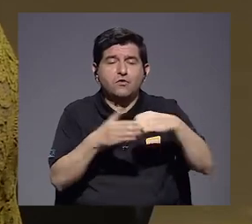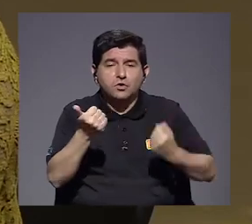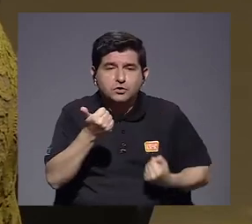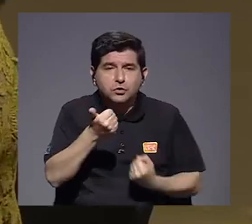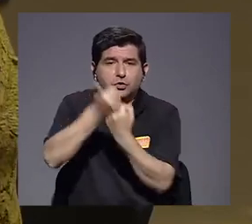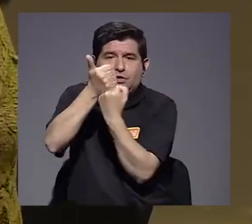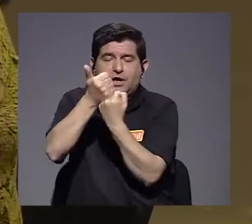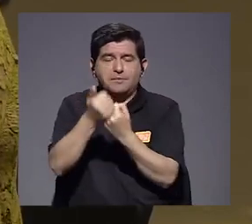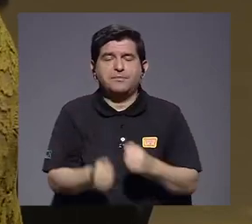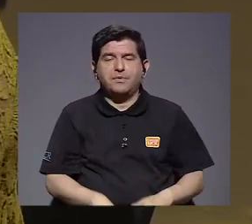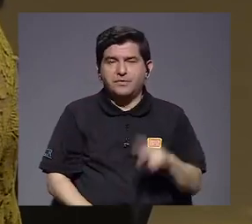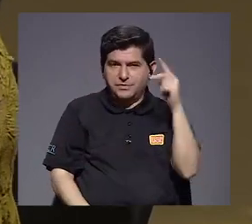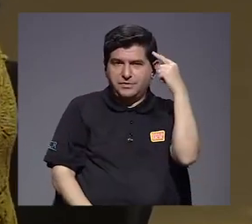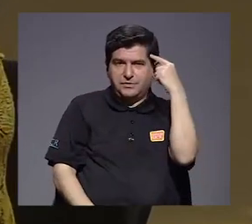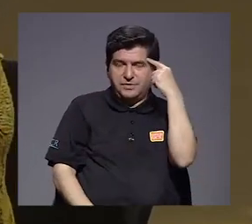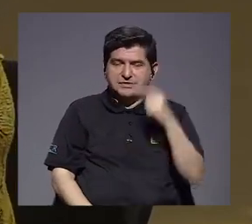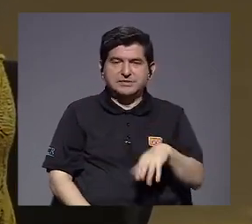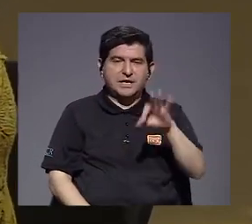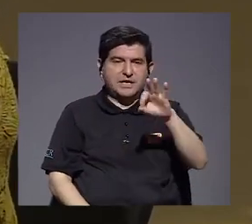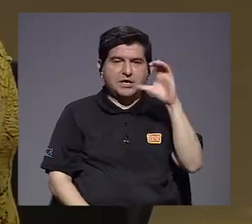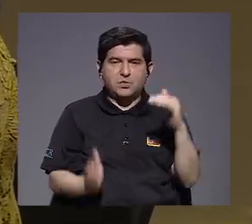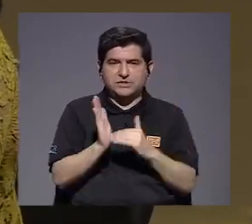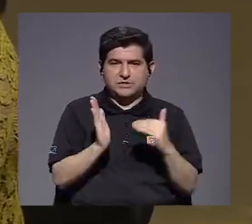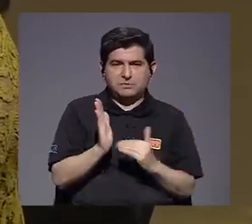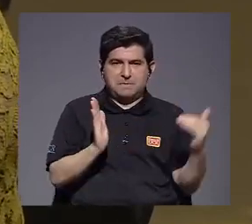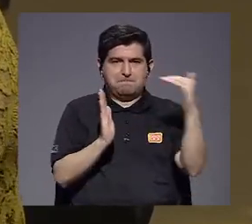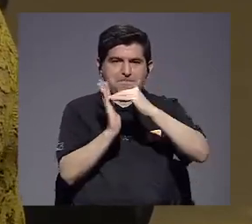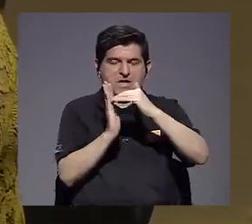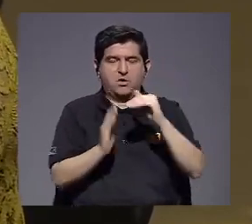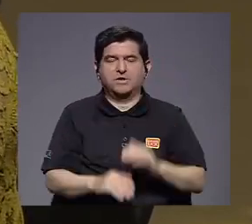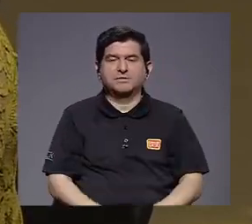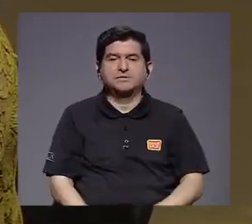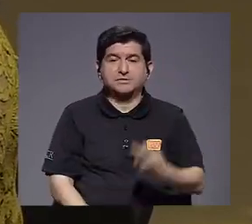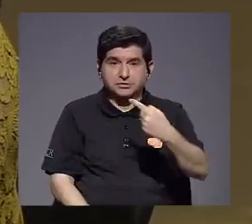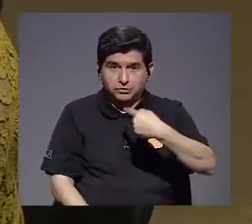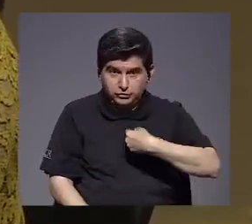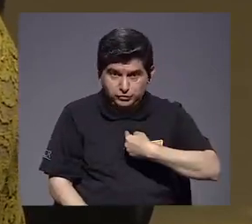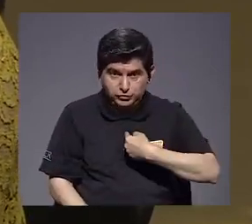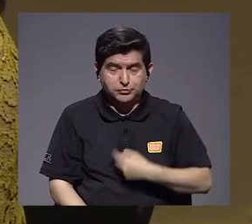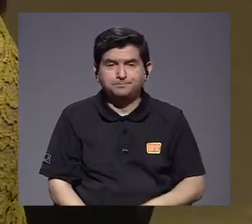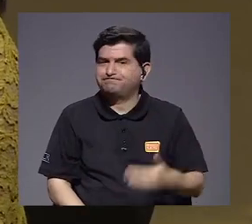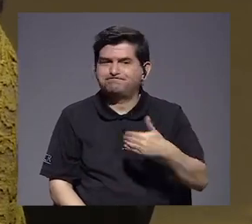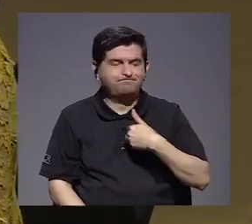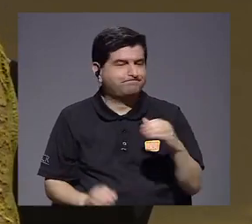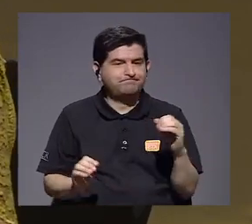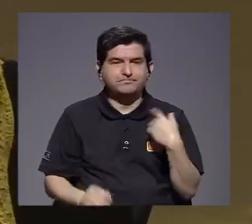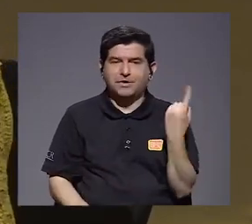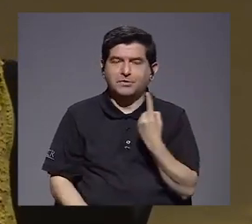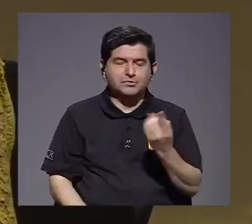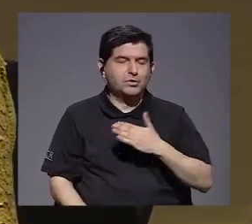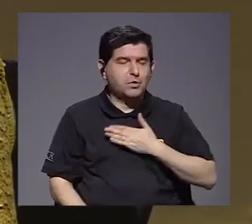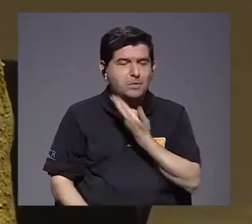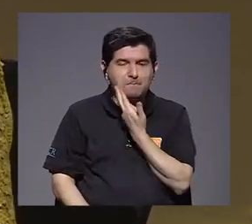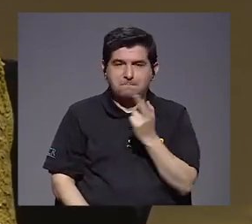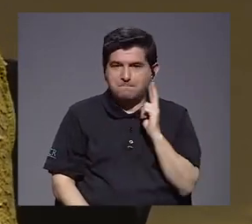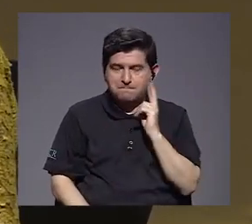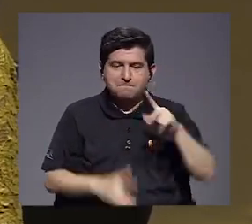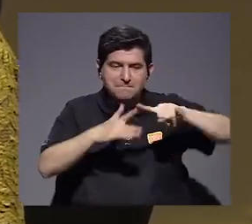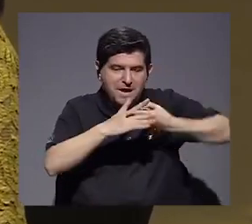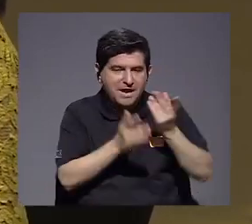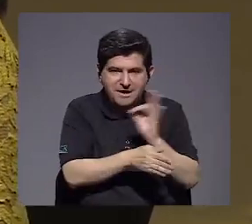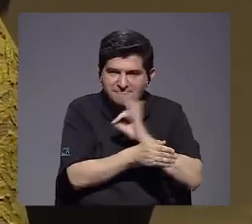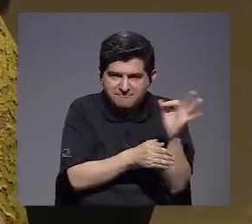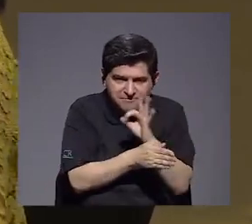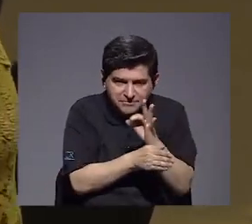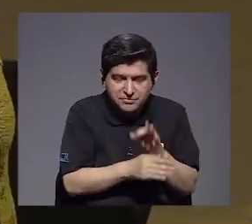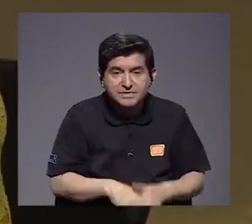que estamos contemplando entre los 900 mil millones. Cuando yo, si yo no tengo nada más que mi restaurante para poder empezar